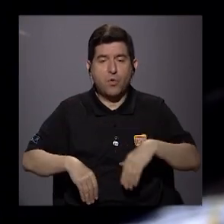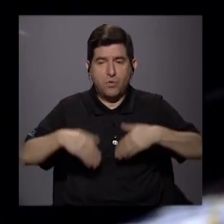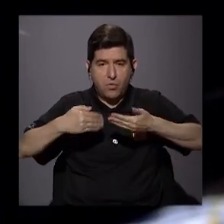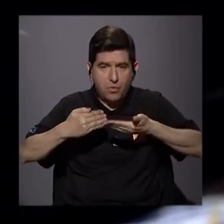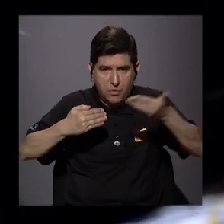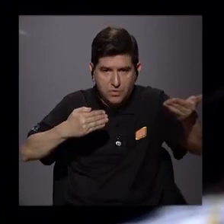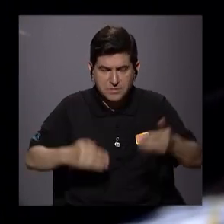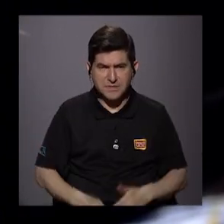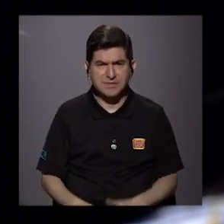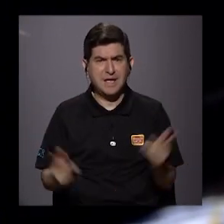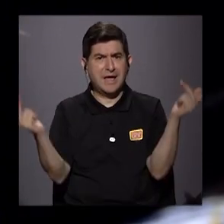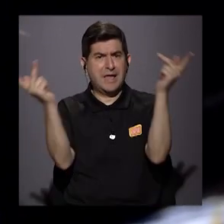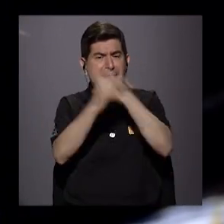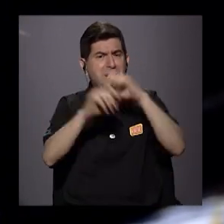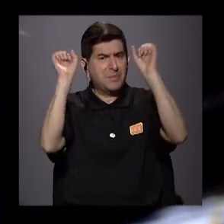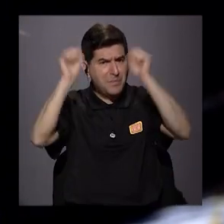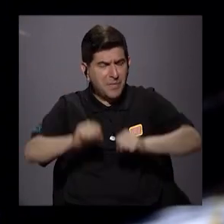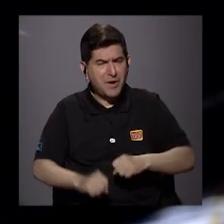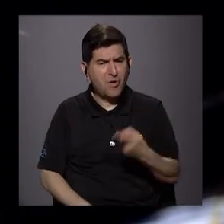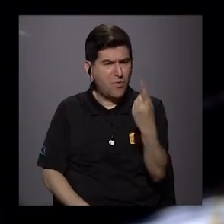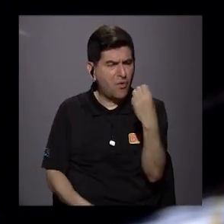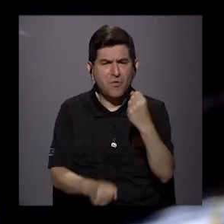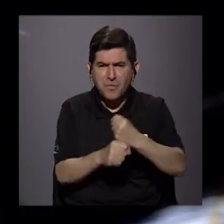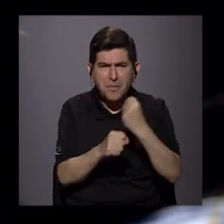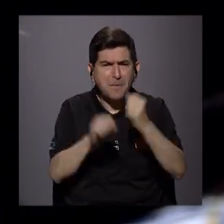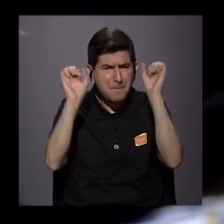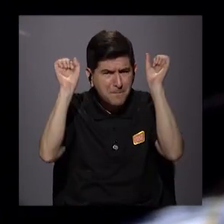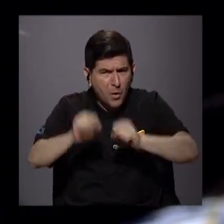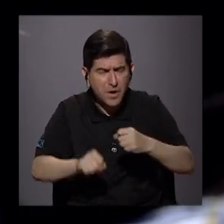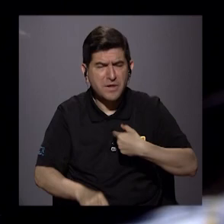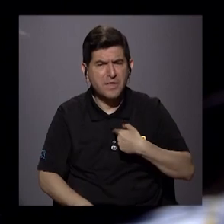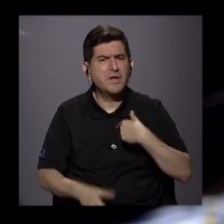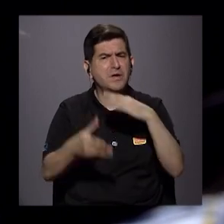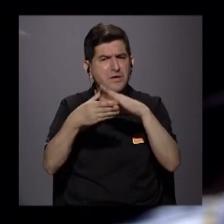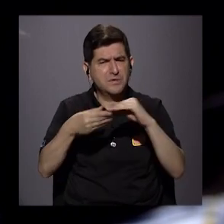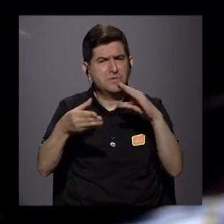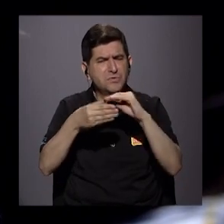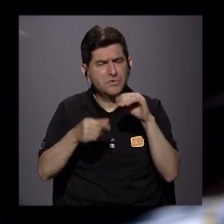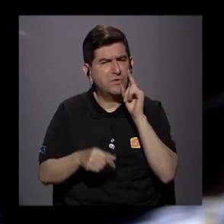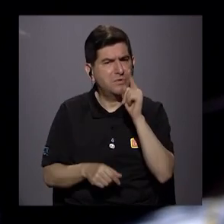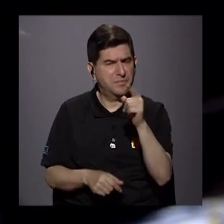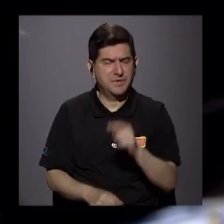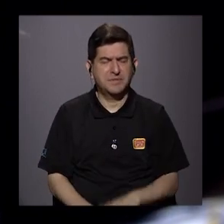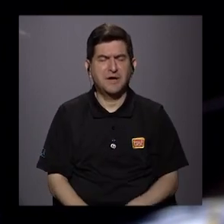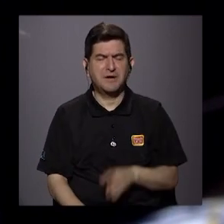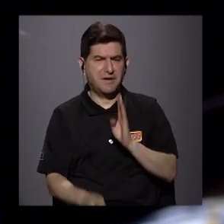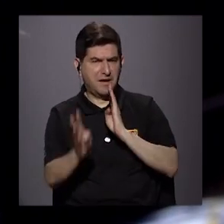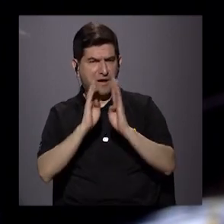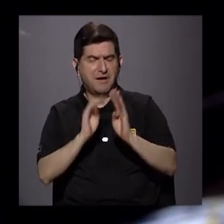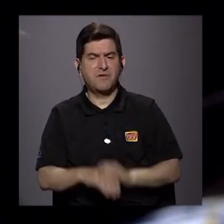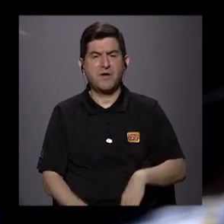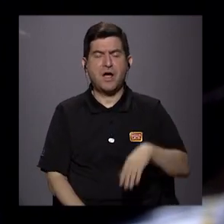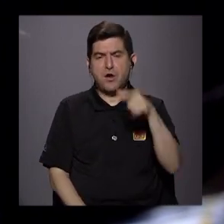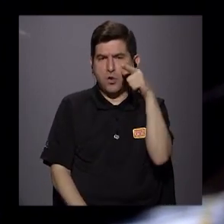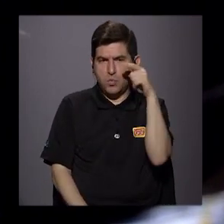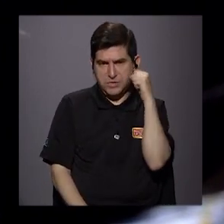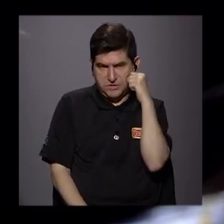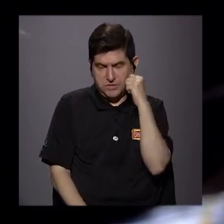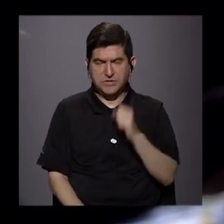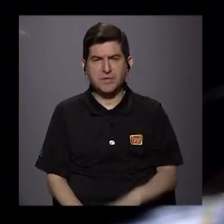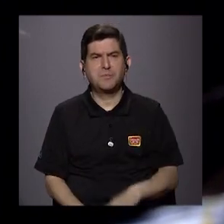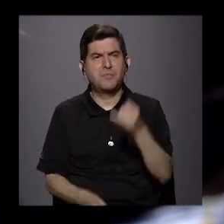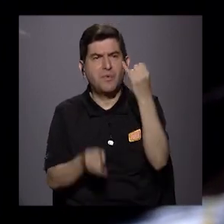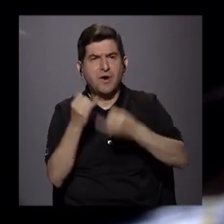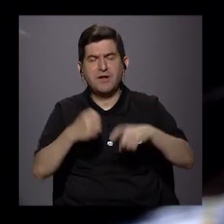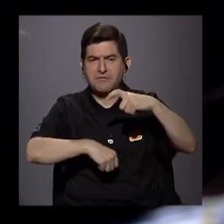poner peor el panorama en el caso del desempleo, recuerdo, y creo que se lo comenté en algún momento a usted, que conversaba con don Guillermo Solís